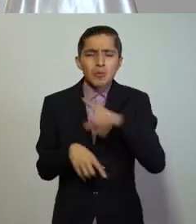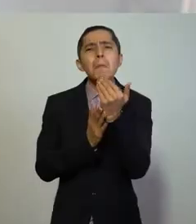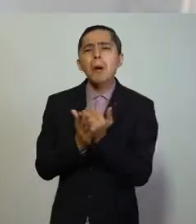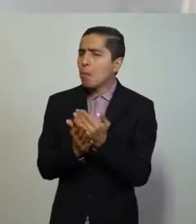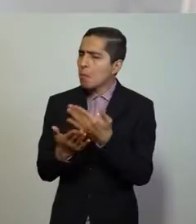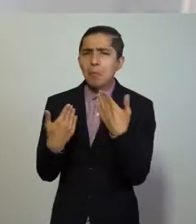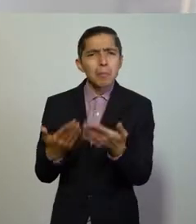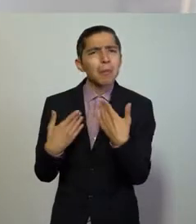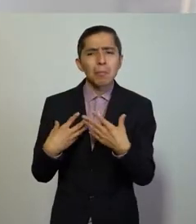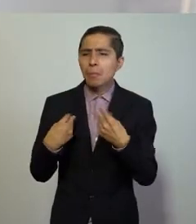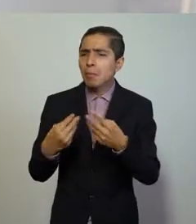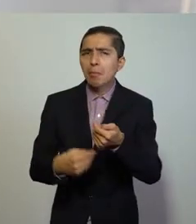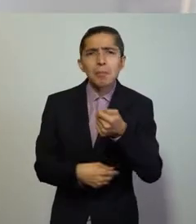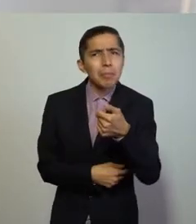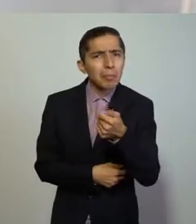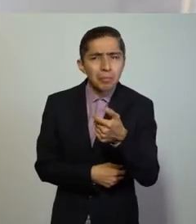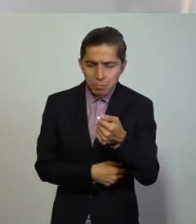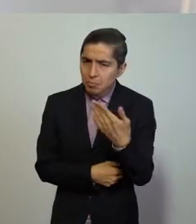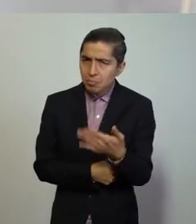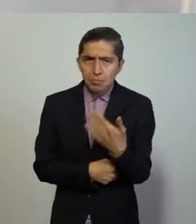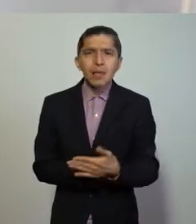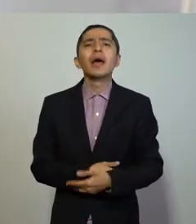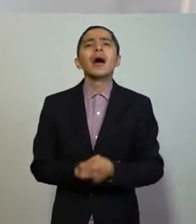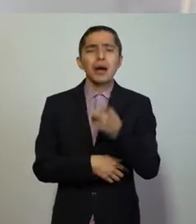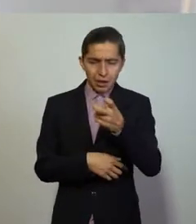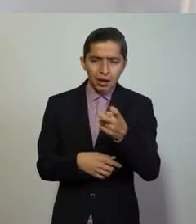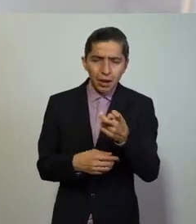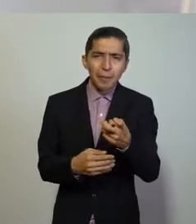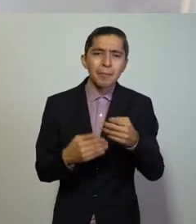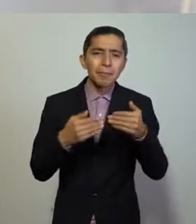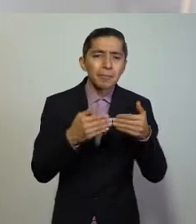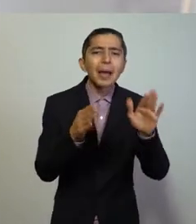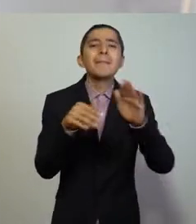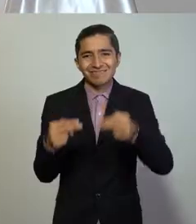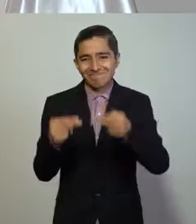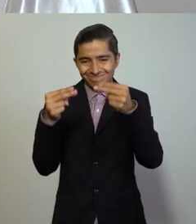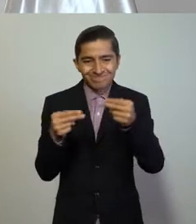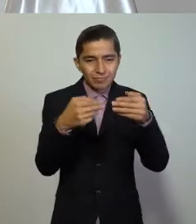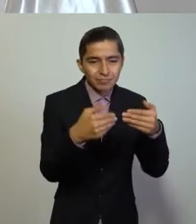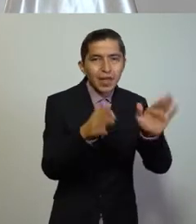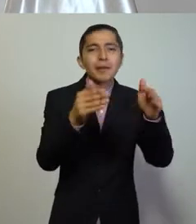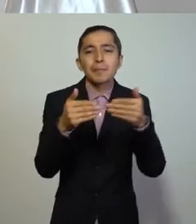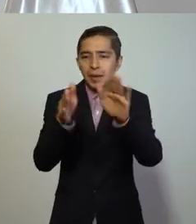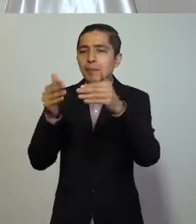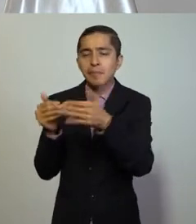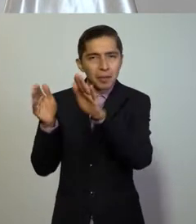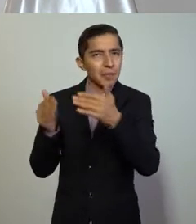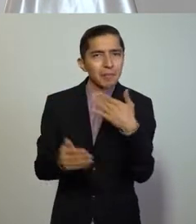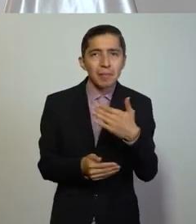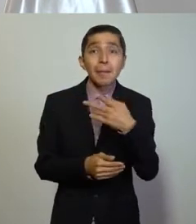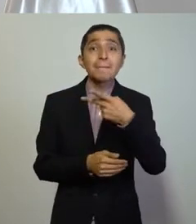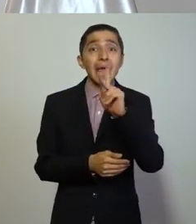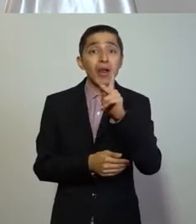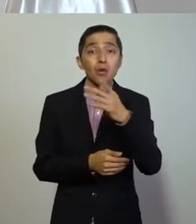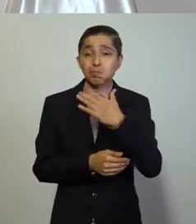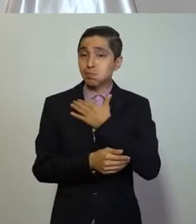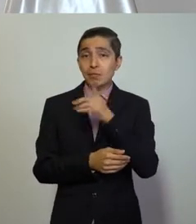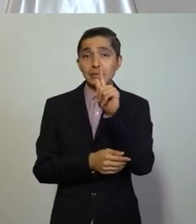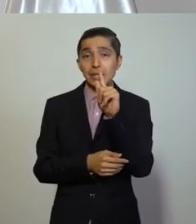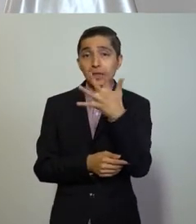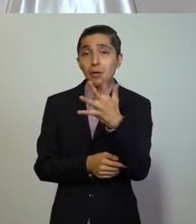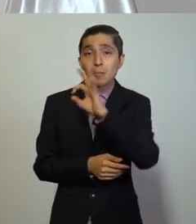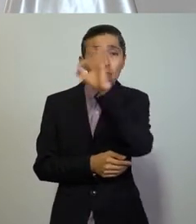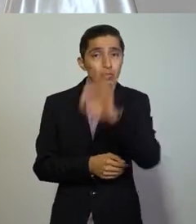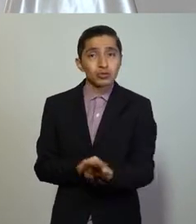es bajo, así que se ampliará el número de negocios y empresas abiertas, pero con un cupo limitado al 75